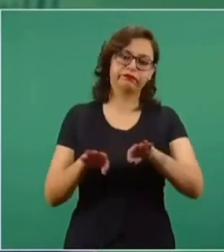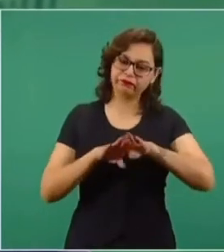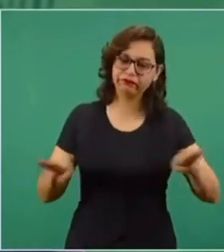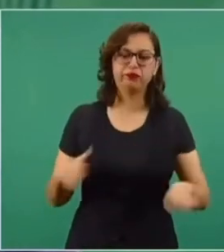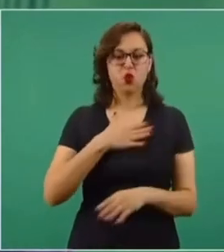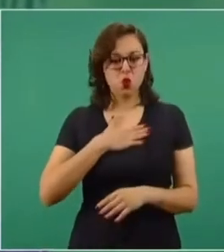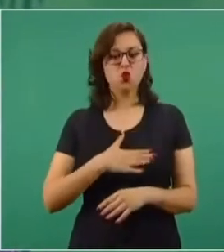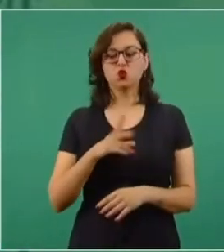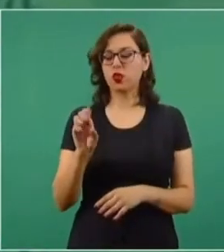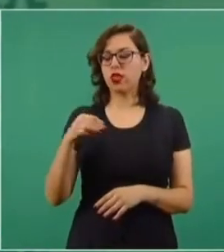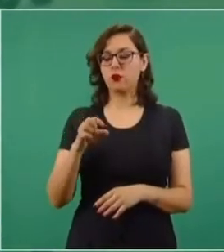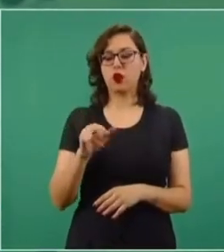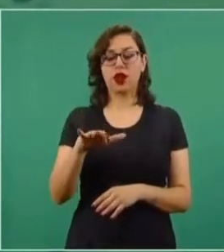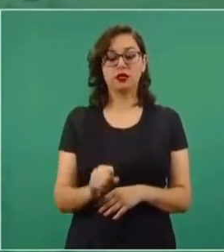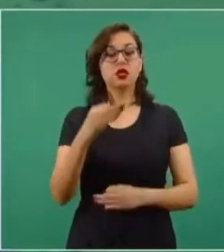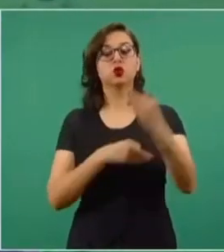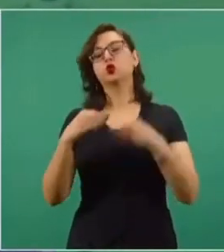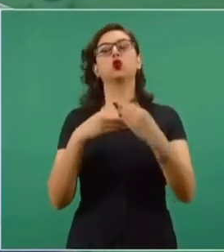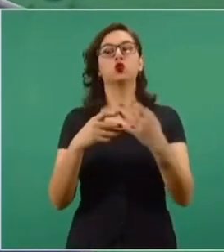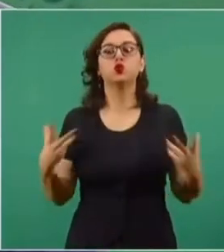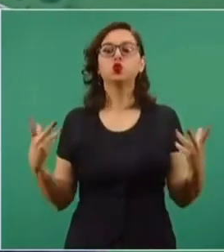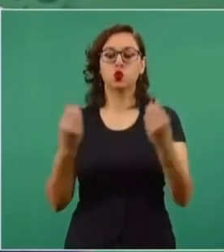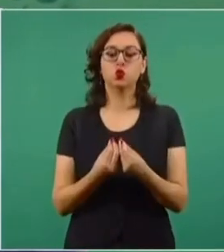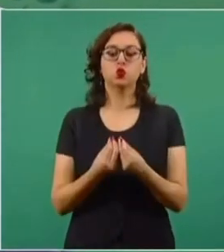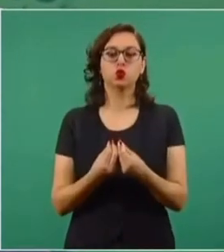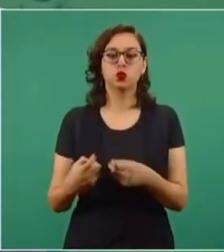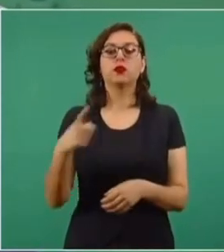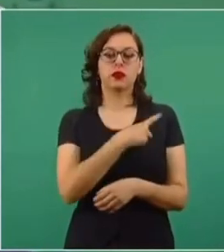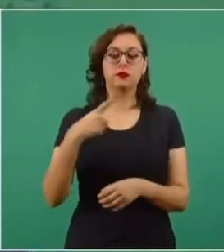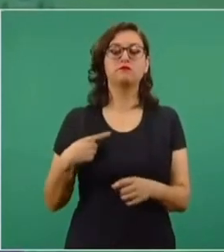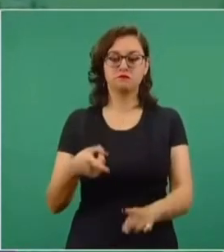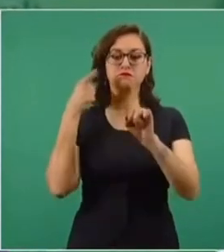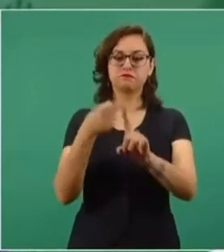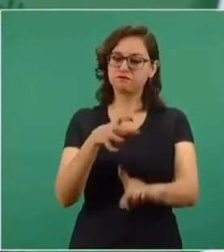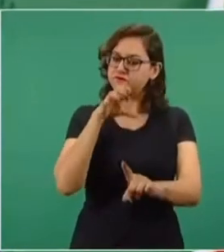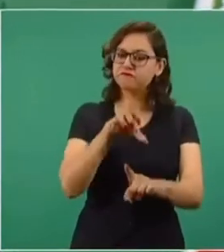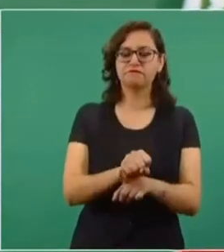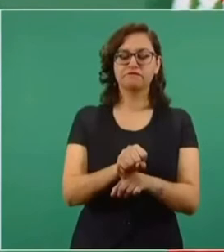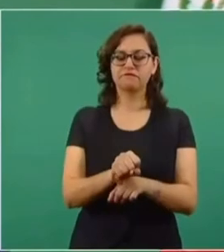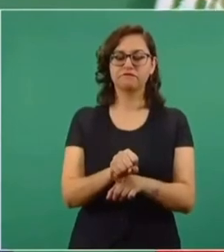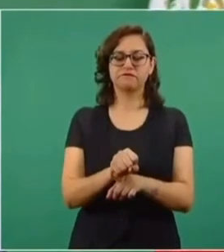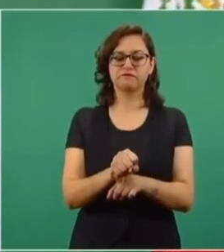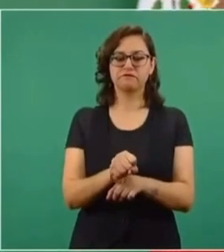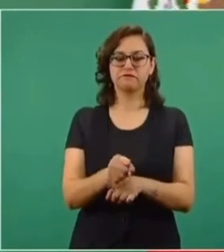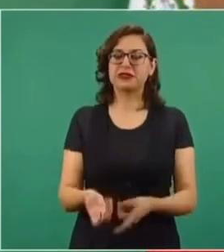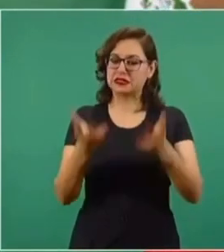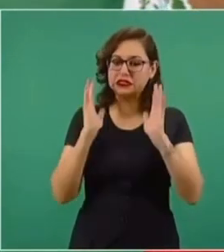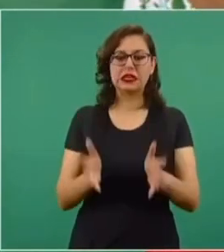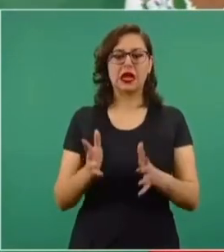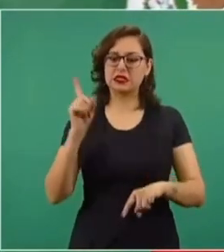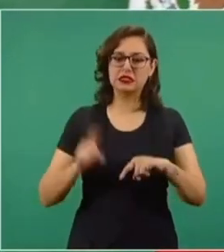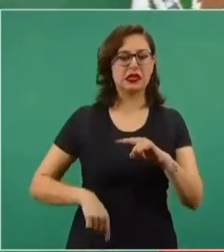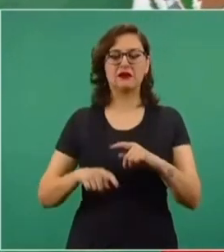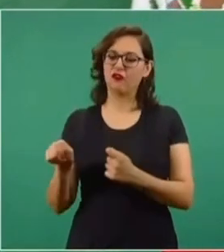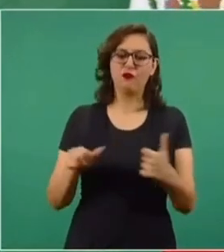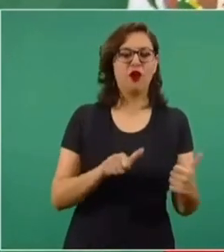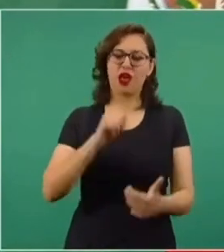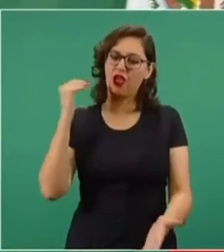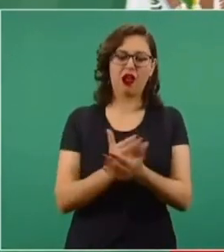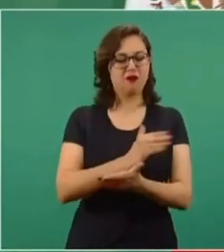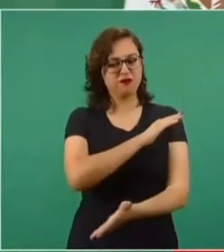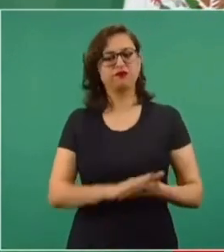Tenemos que lograr entre todos de que se destierre, de que se termine, se acabe, se erradique el fraude electoral.